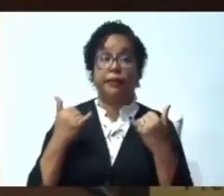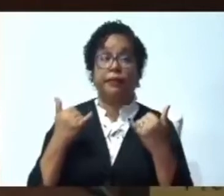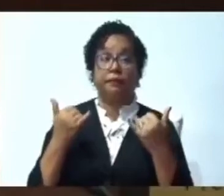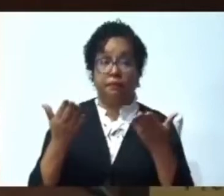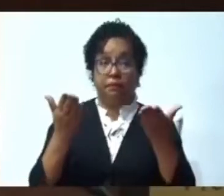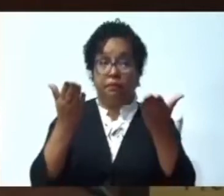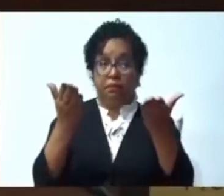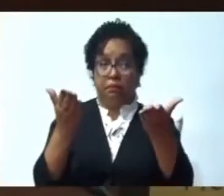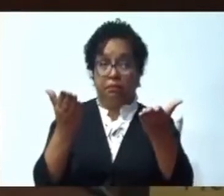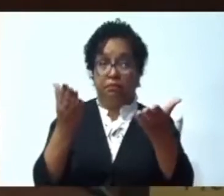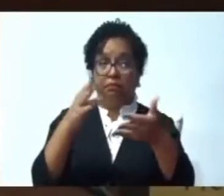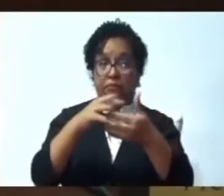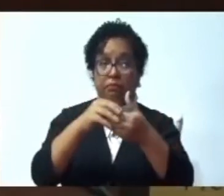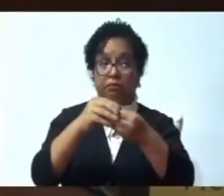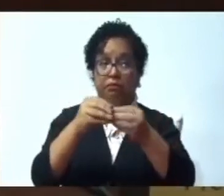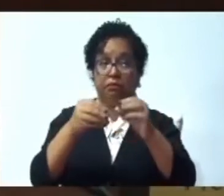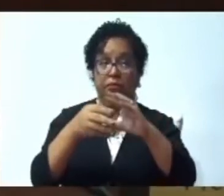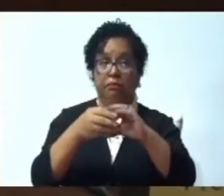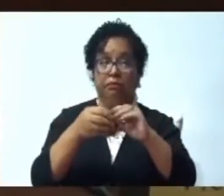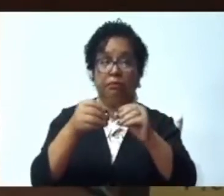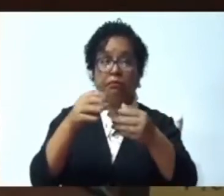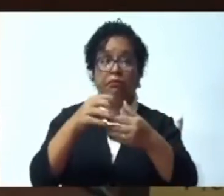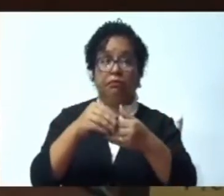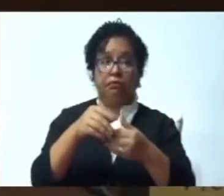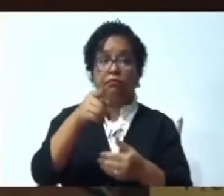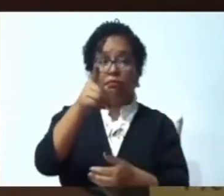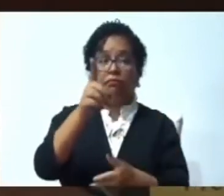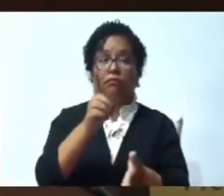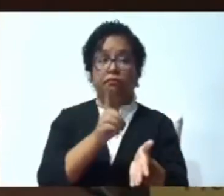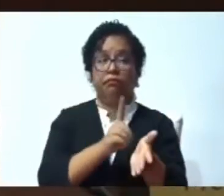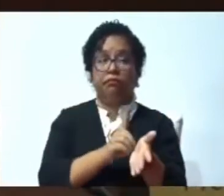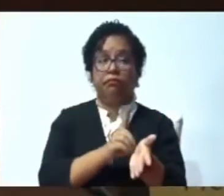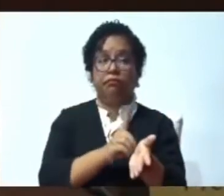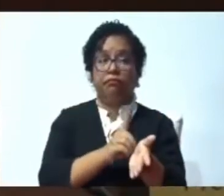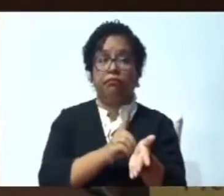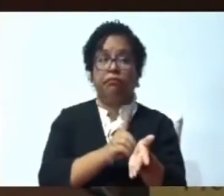Voy a otorgarle el uso de la palabra al doctor